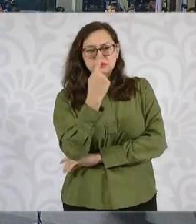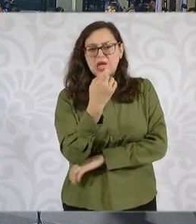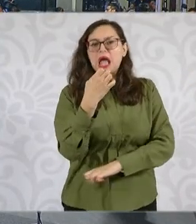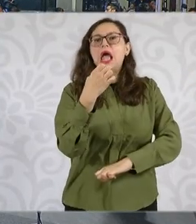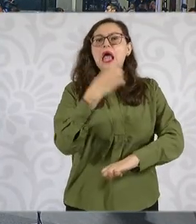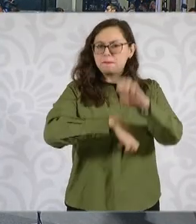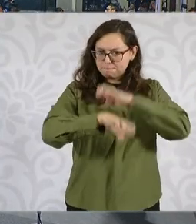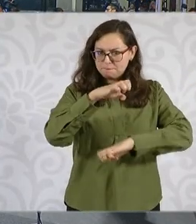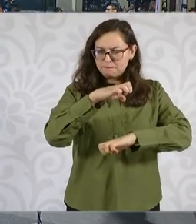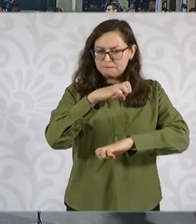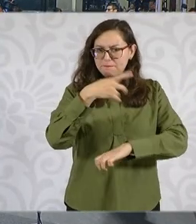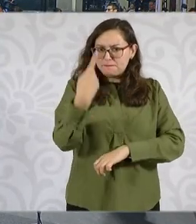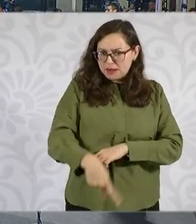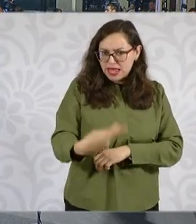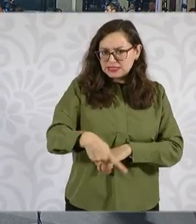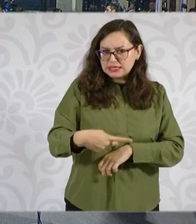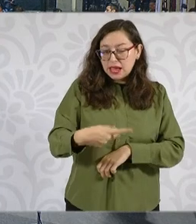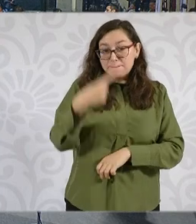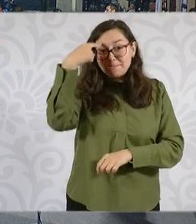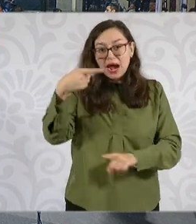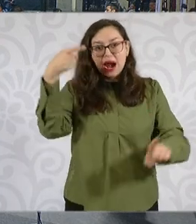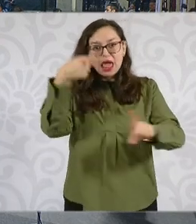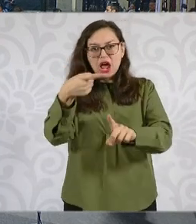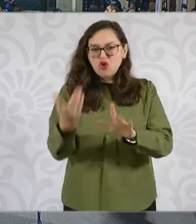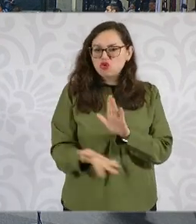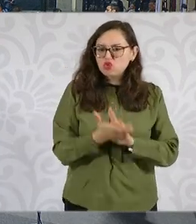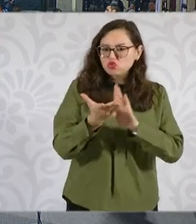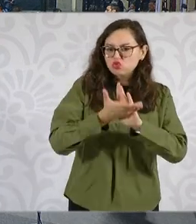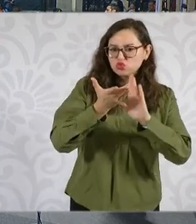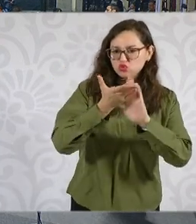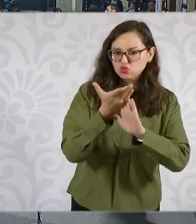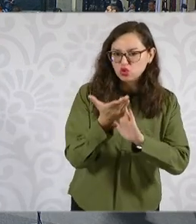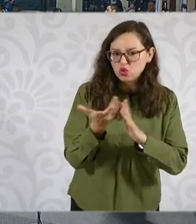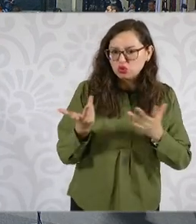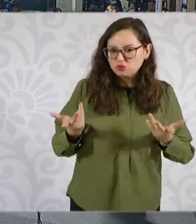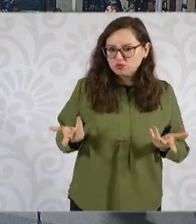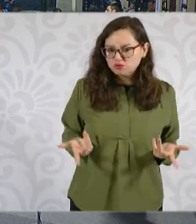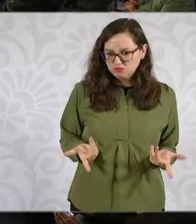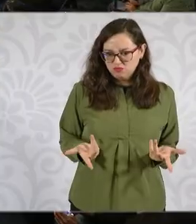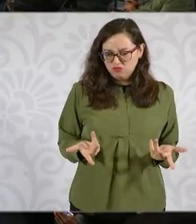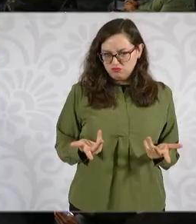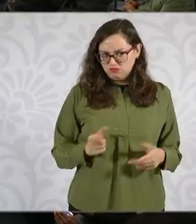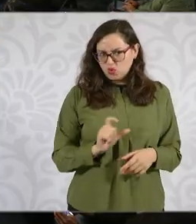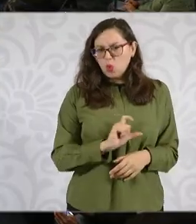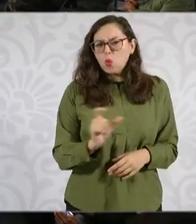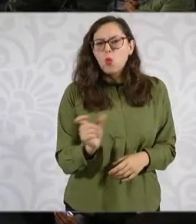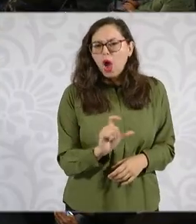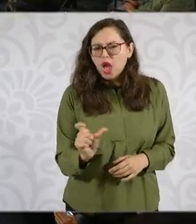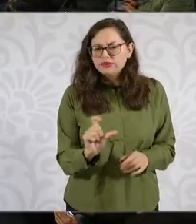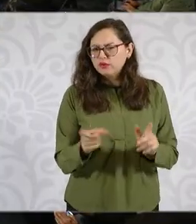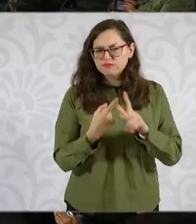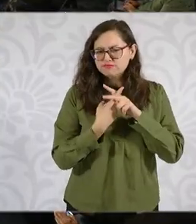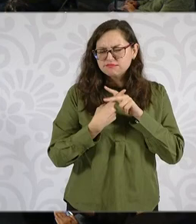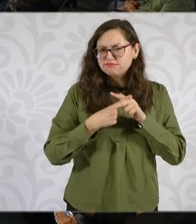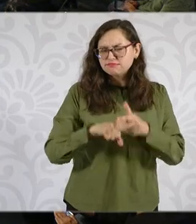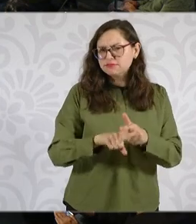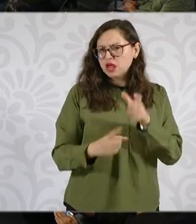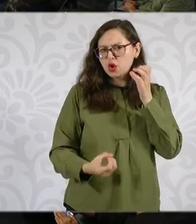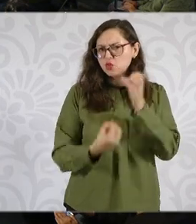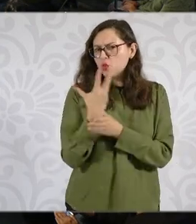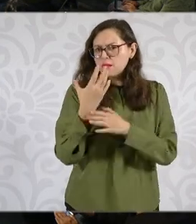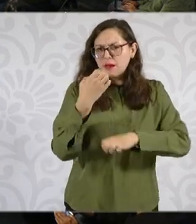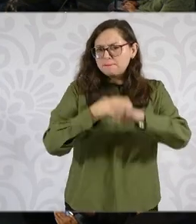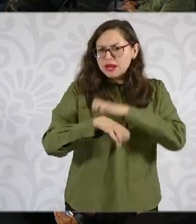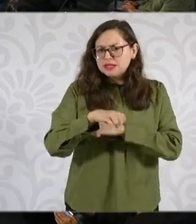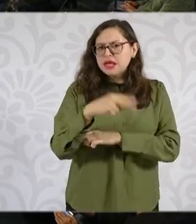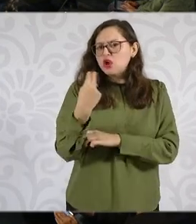empresa constructora del gobierno. Me gustaría saber cuándo tendríamos ya los detalles de cómo